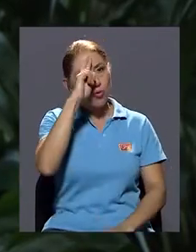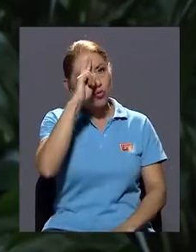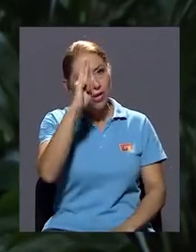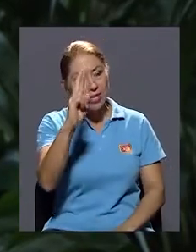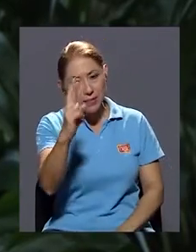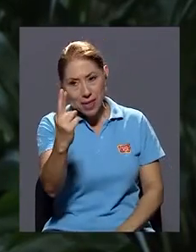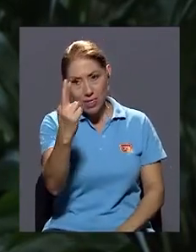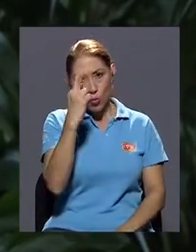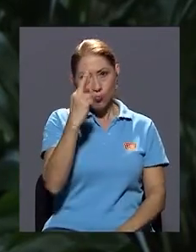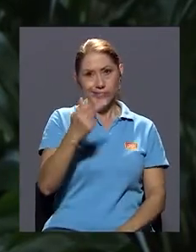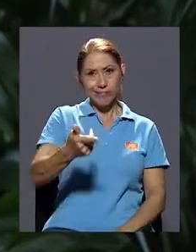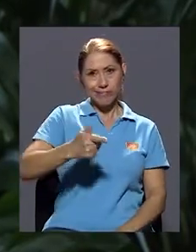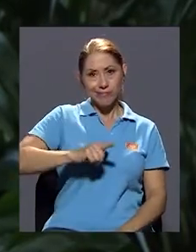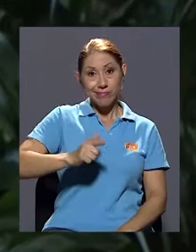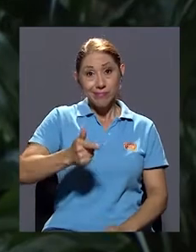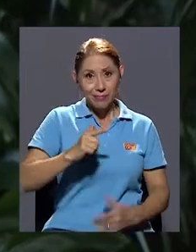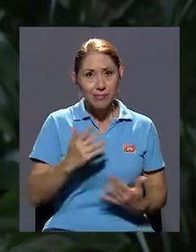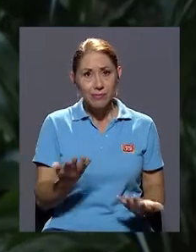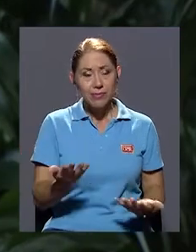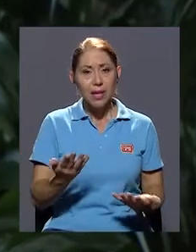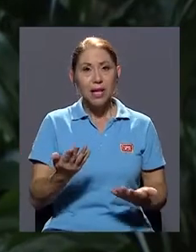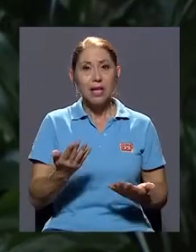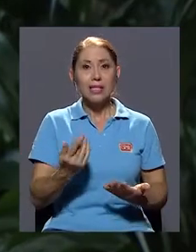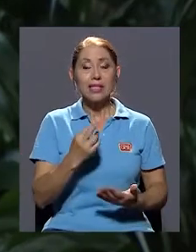como decía, va en ambas vías,